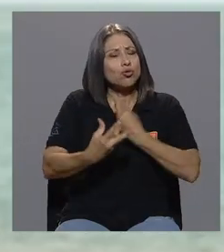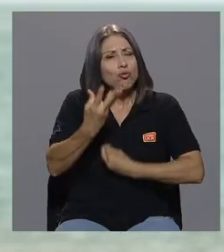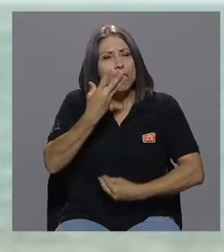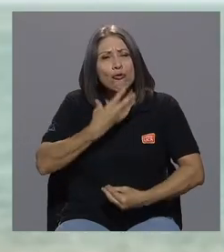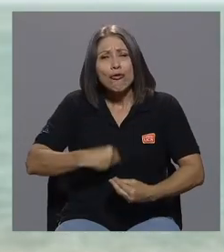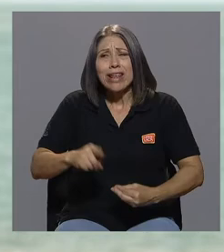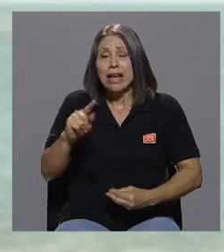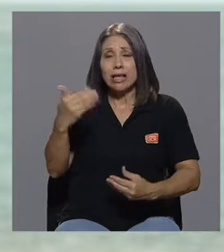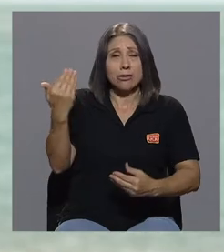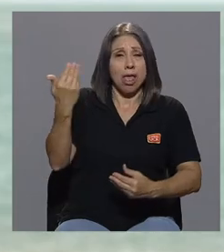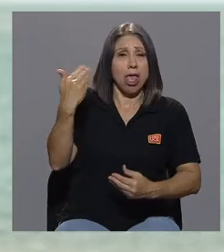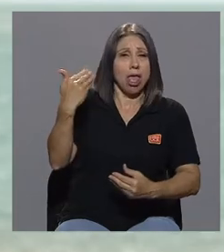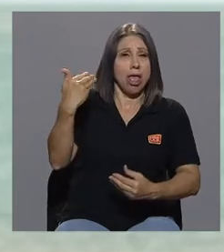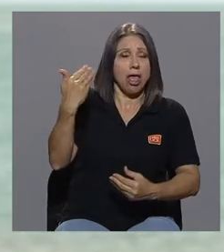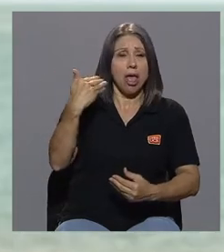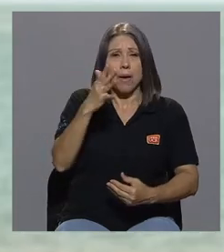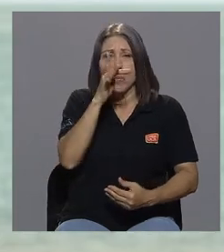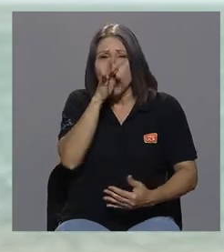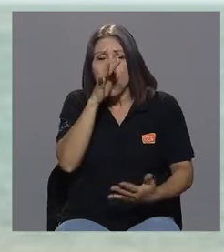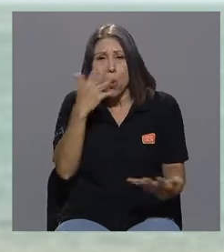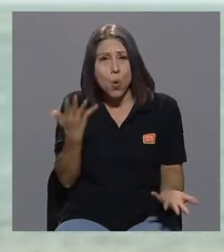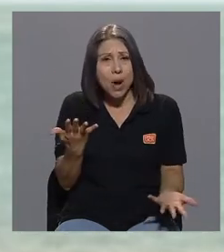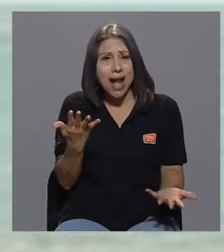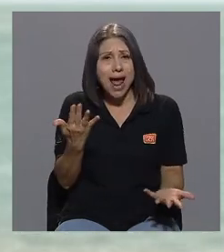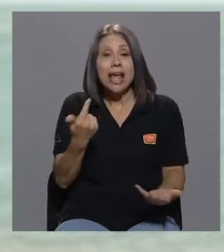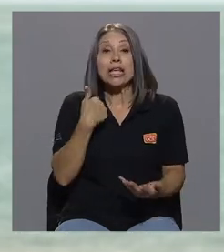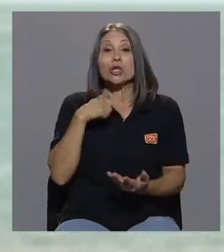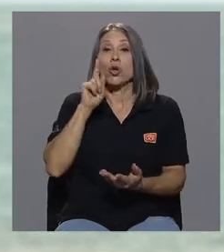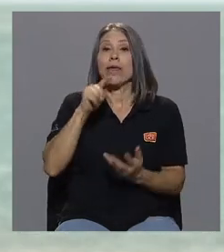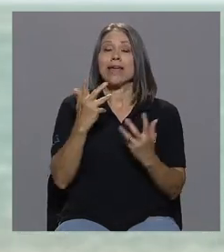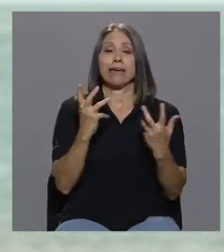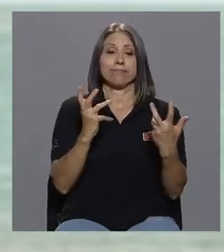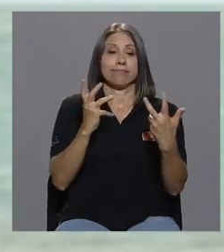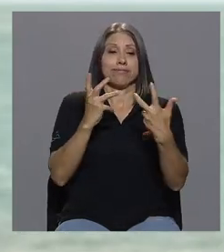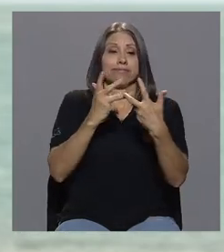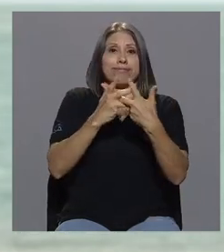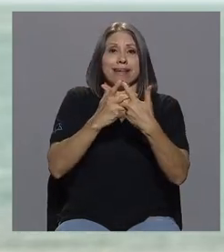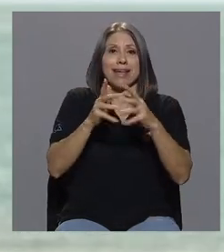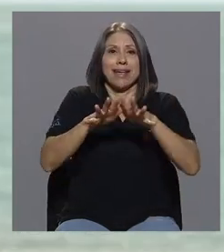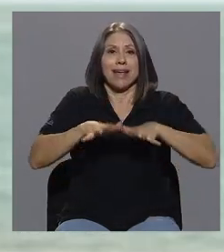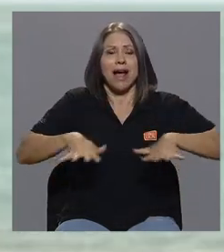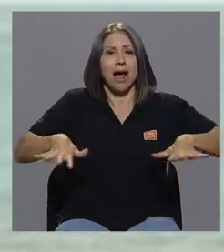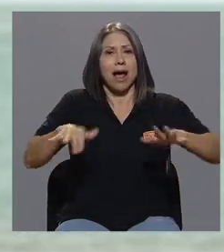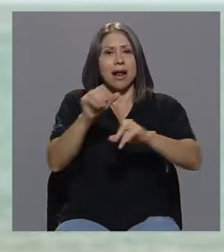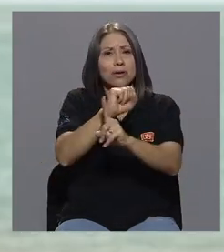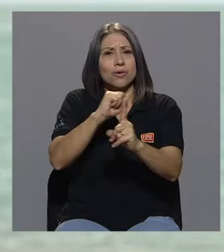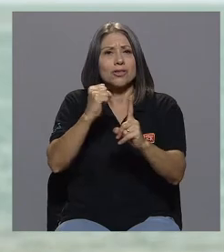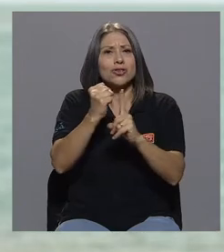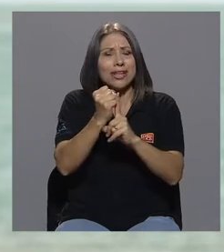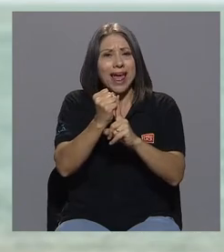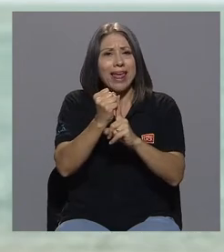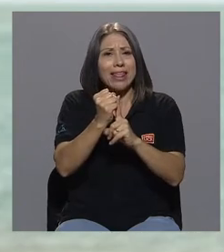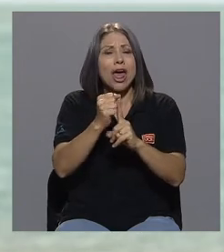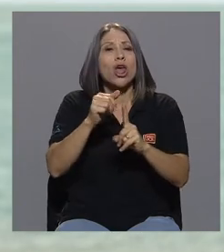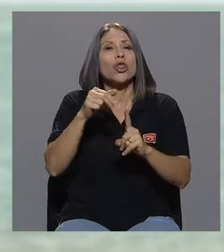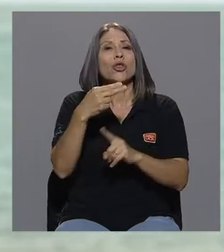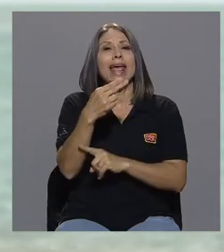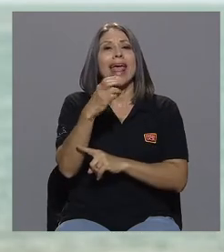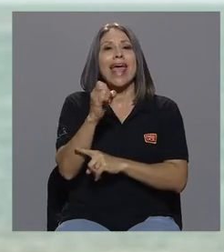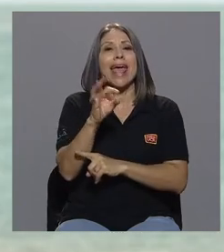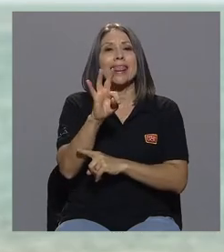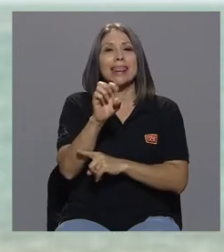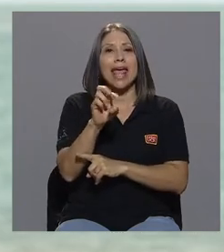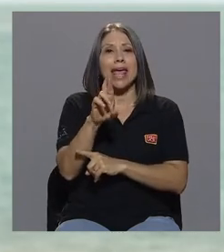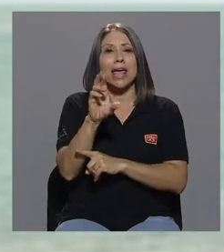encajar en una sociedad en donde la heteronormatividad es lo que